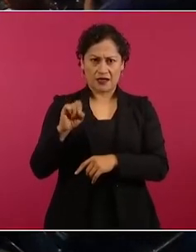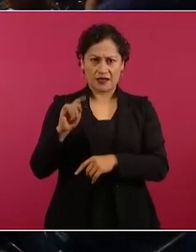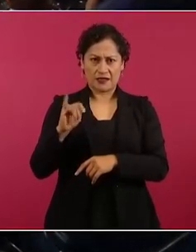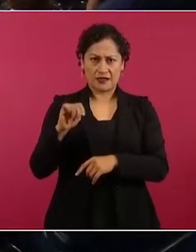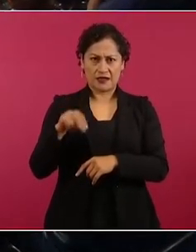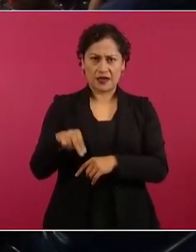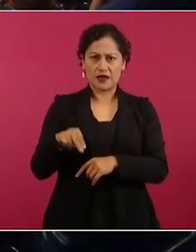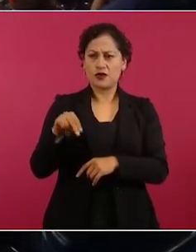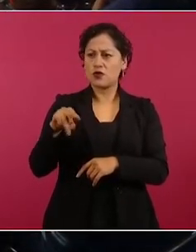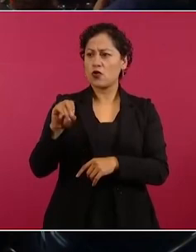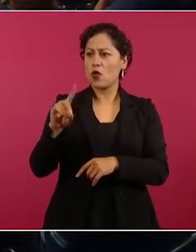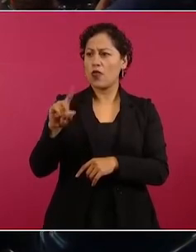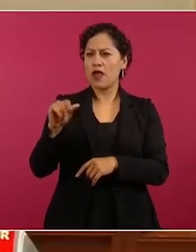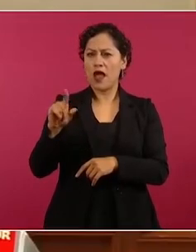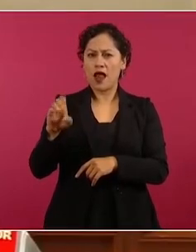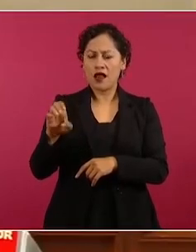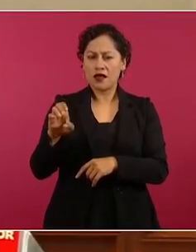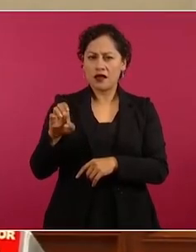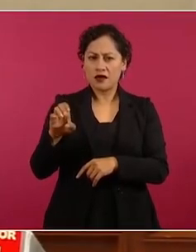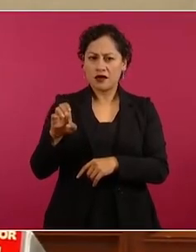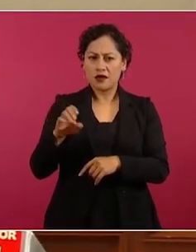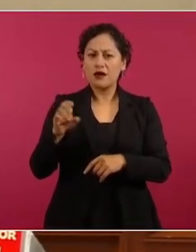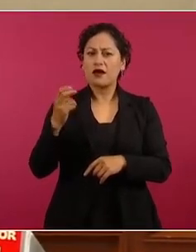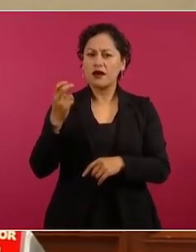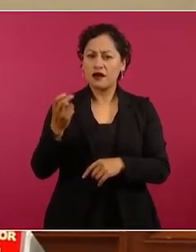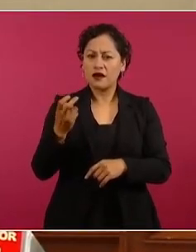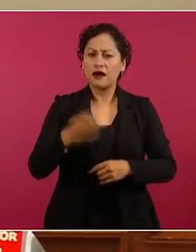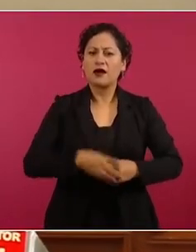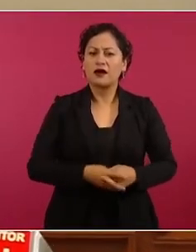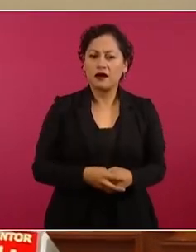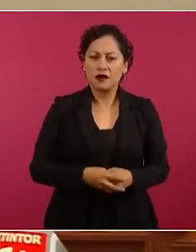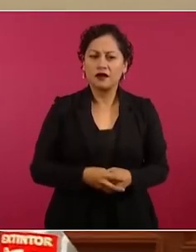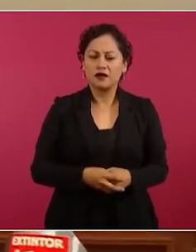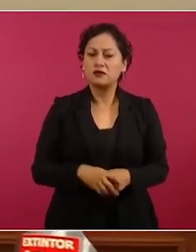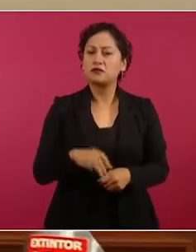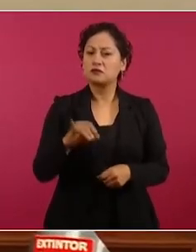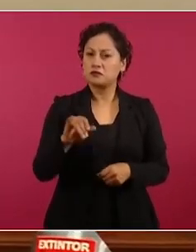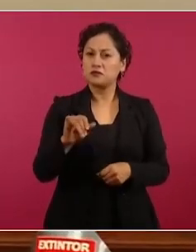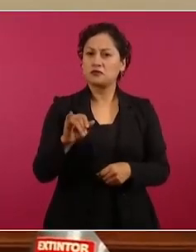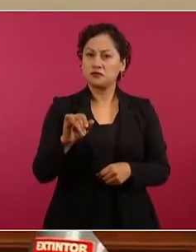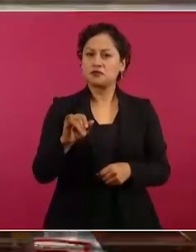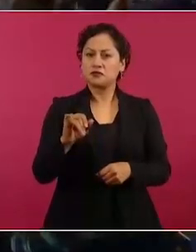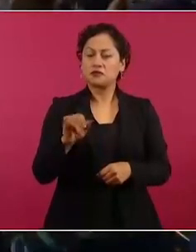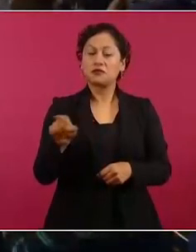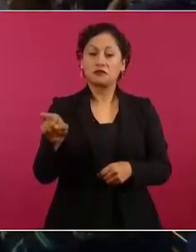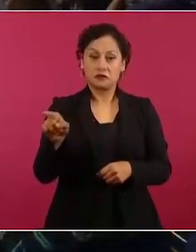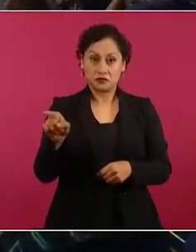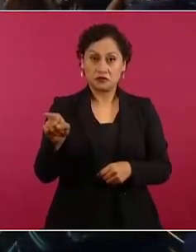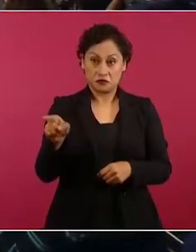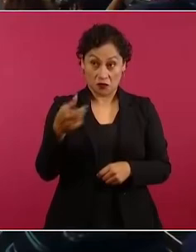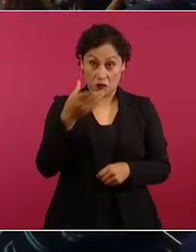que quería también